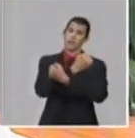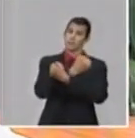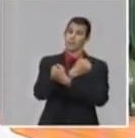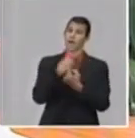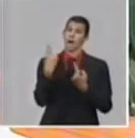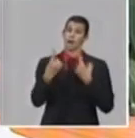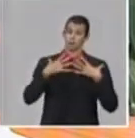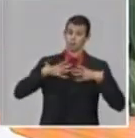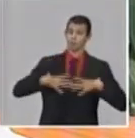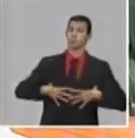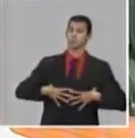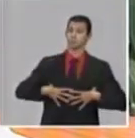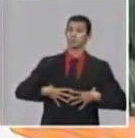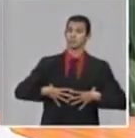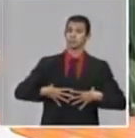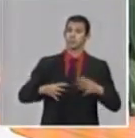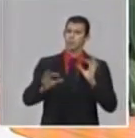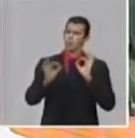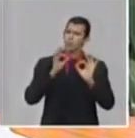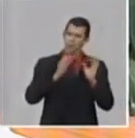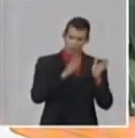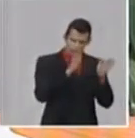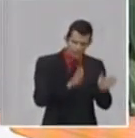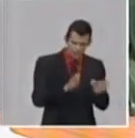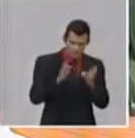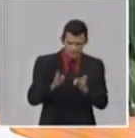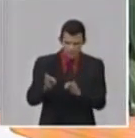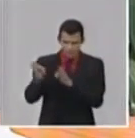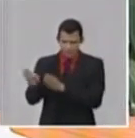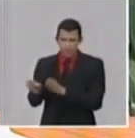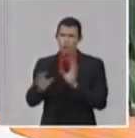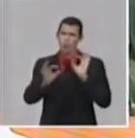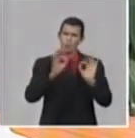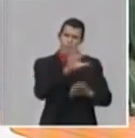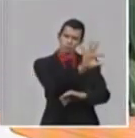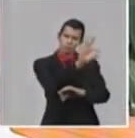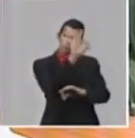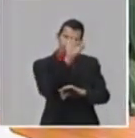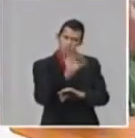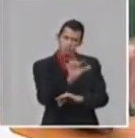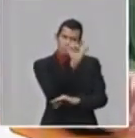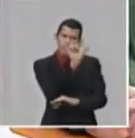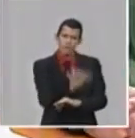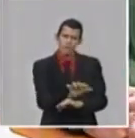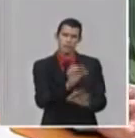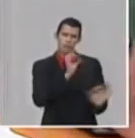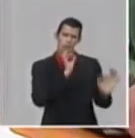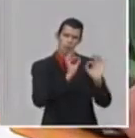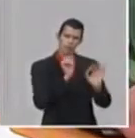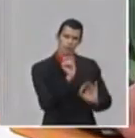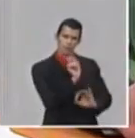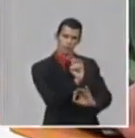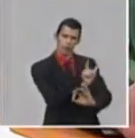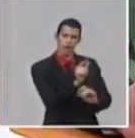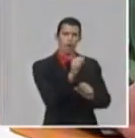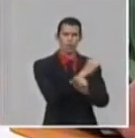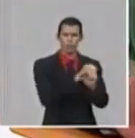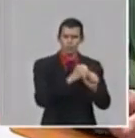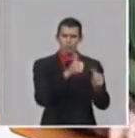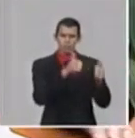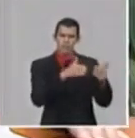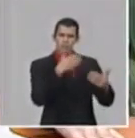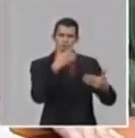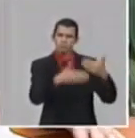desarrollo todavía en la etapa preclínica son seguros y es factible usarlo en los pacientes.